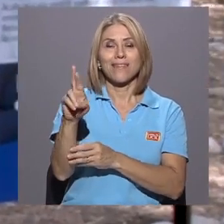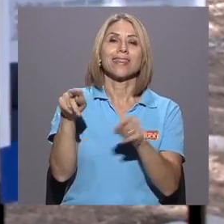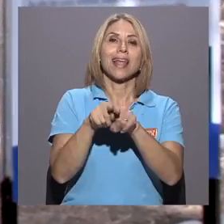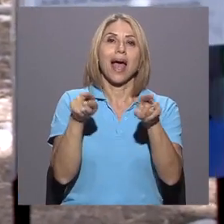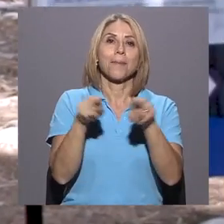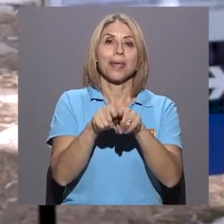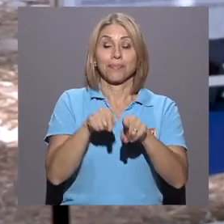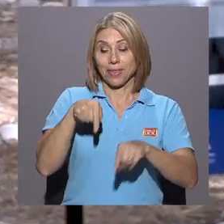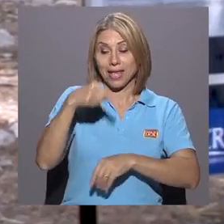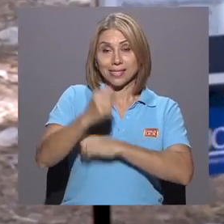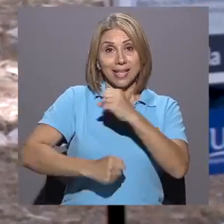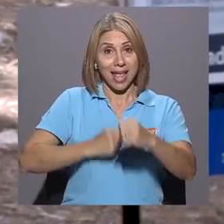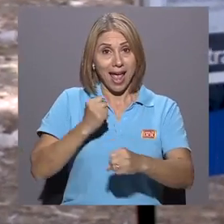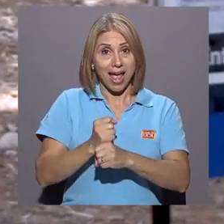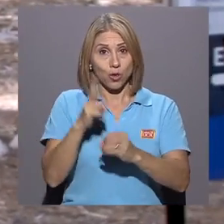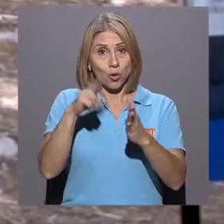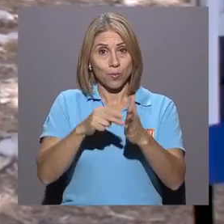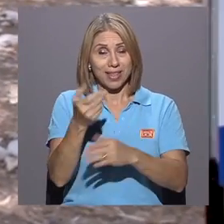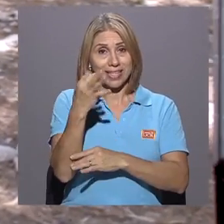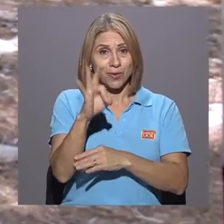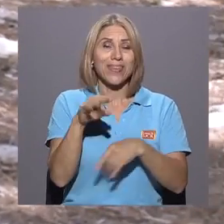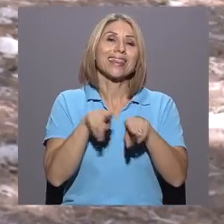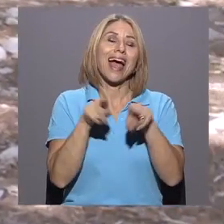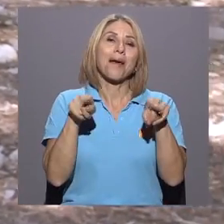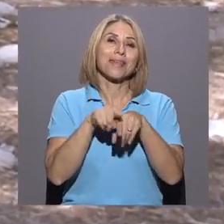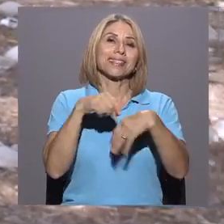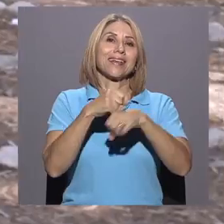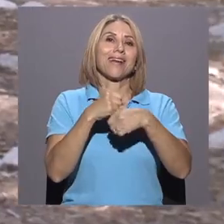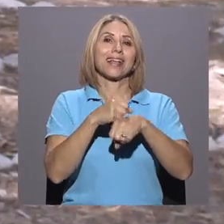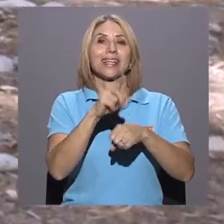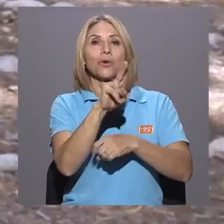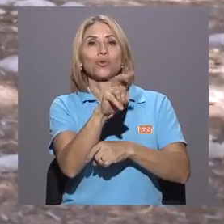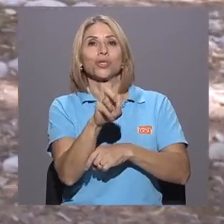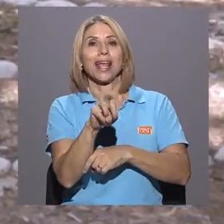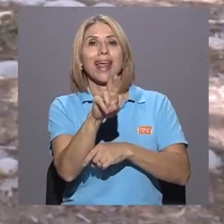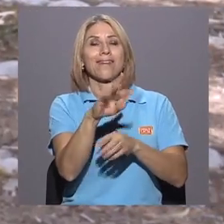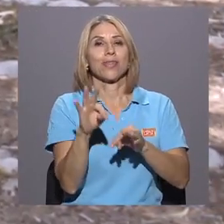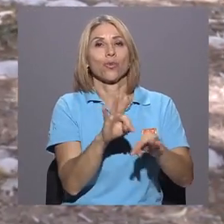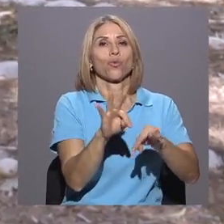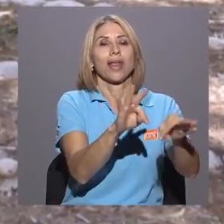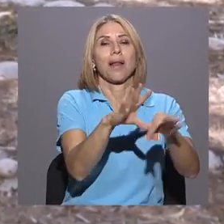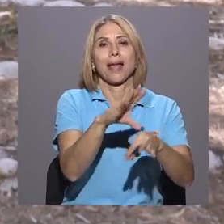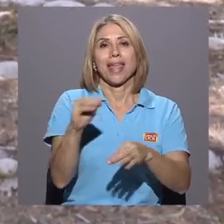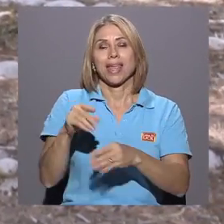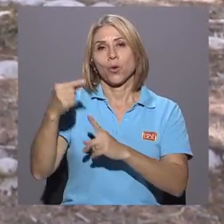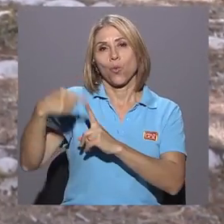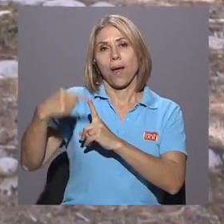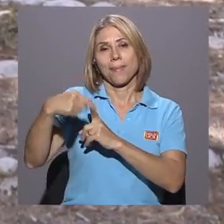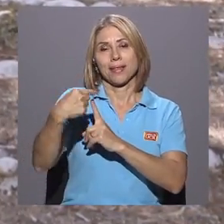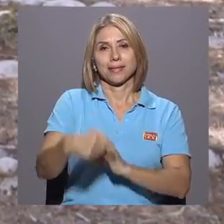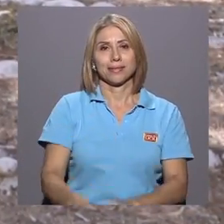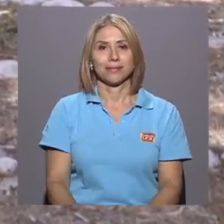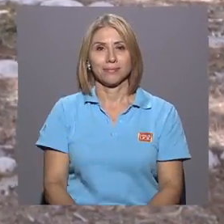este 2019 se construirá en la sede de Turrialba, Iguápiles. Y este